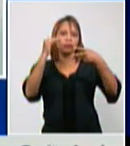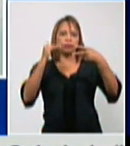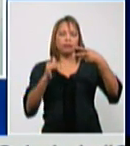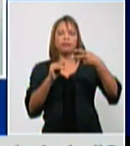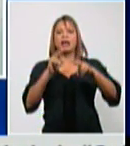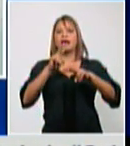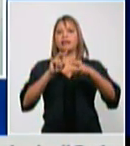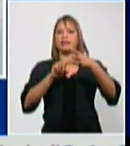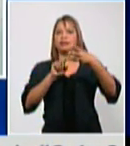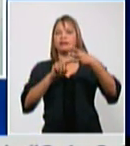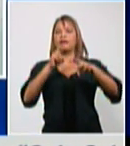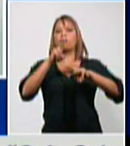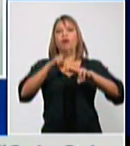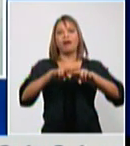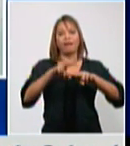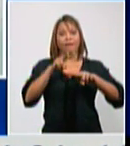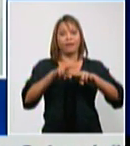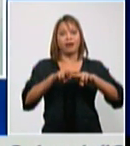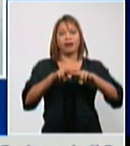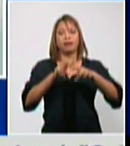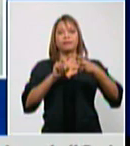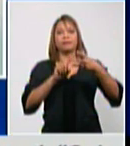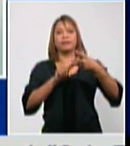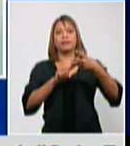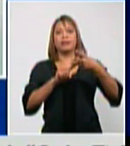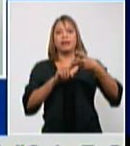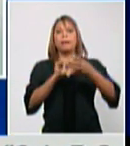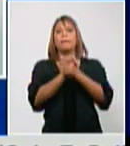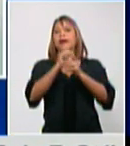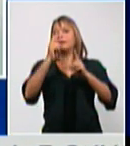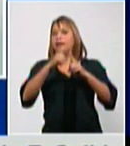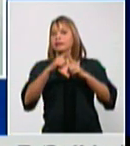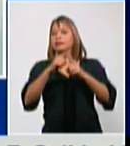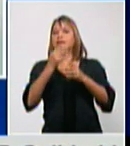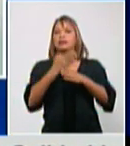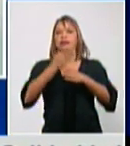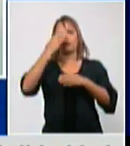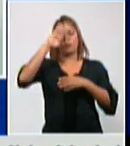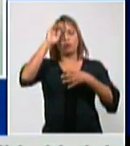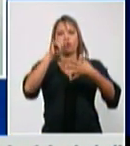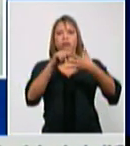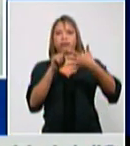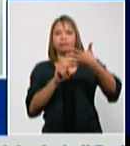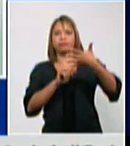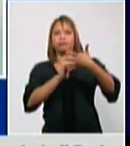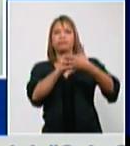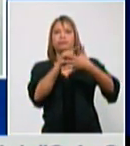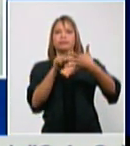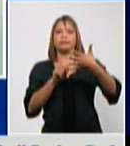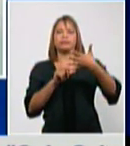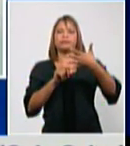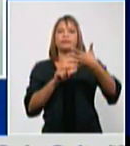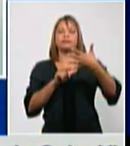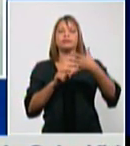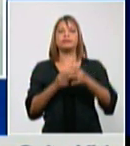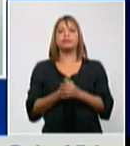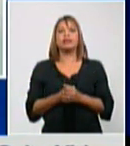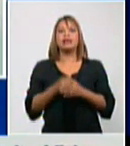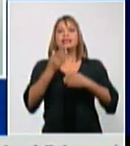en tercer lugar Matanzas y Santiago de Cuba estamos hablando Santiago 10,23